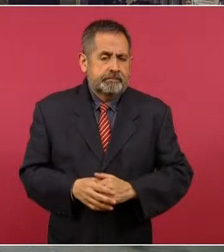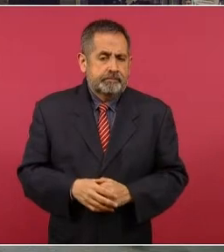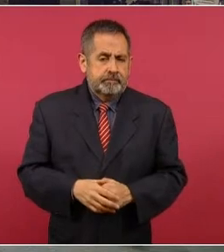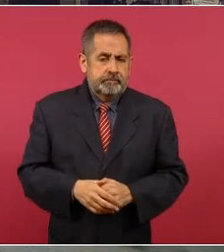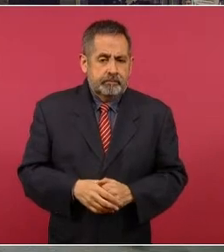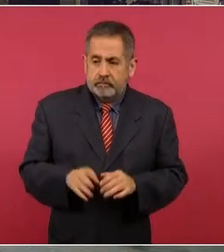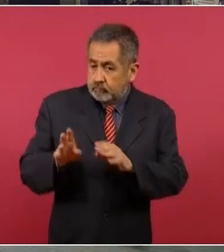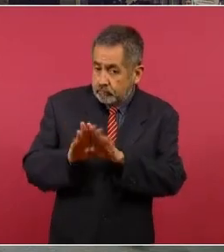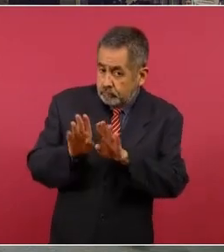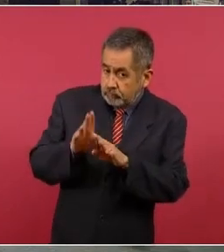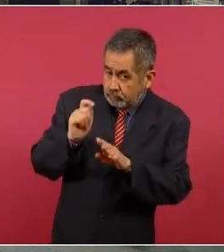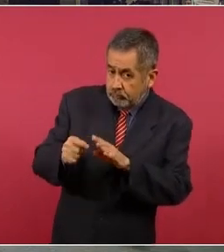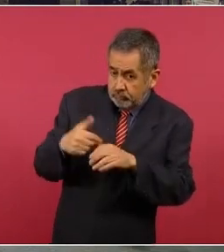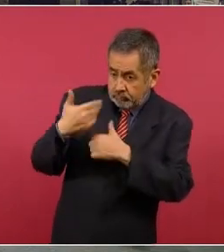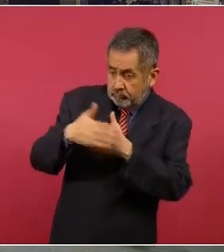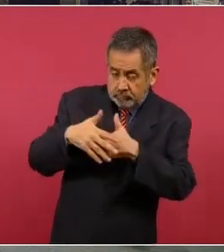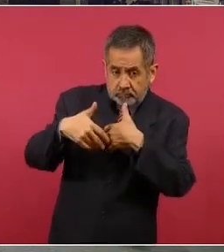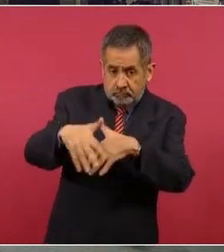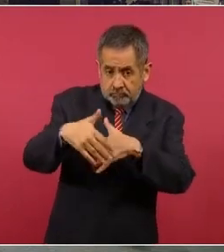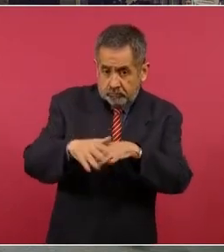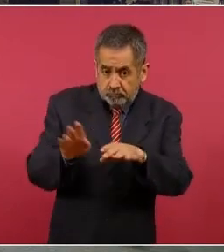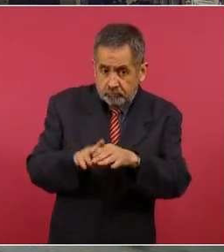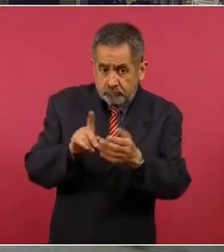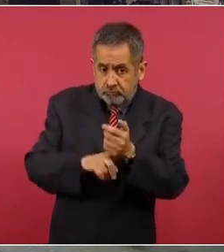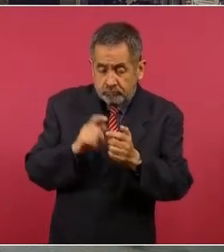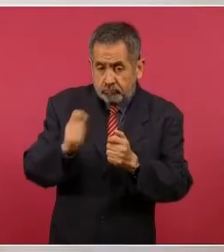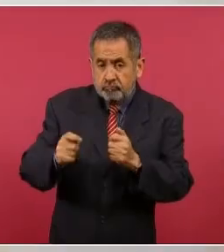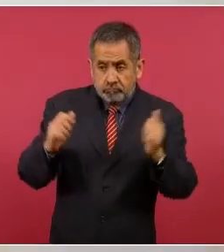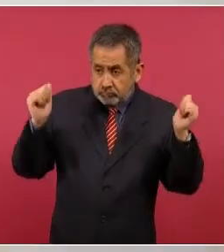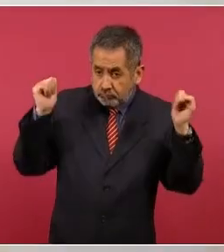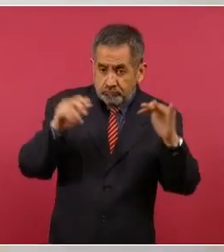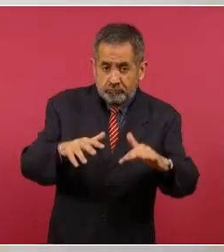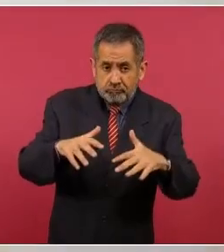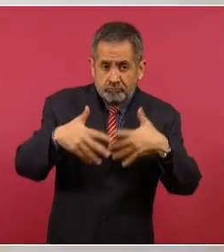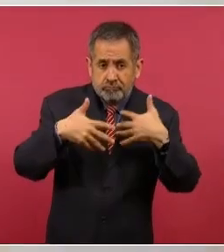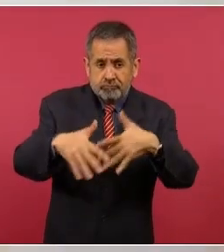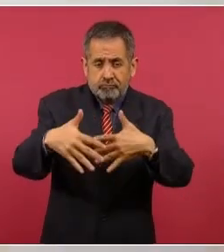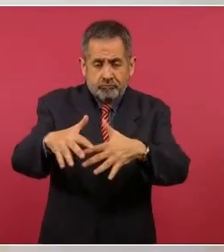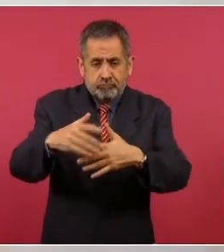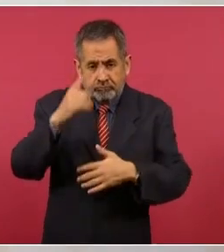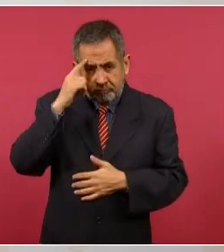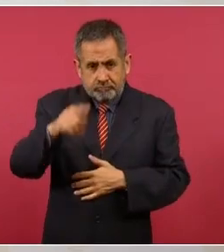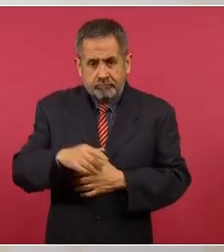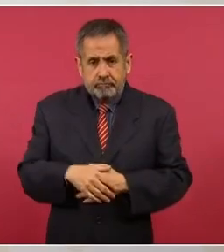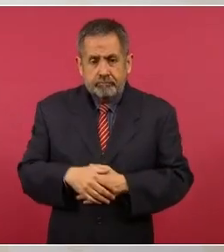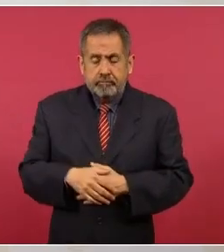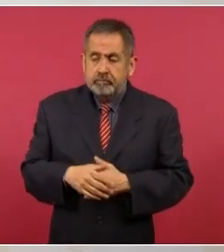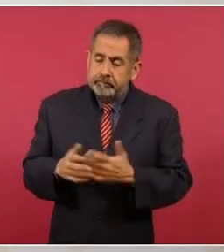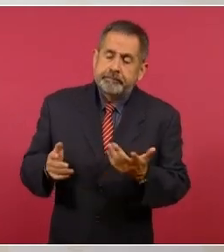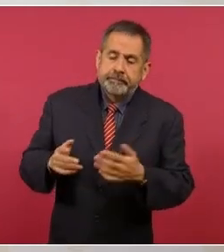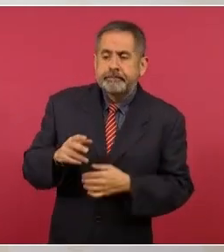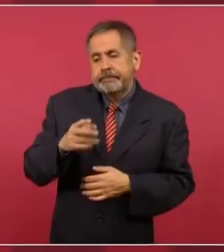¿De cómo va a estar la marcha de los que vienen acarreados?